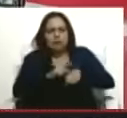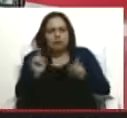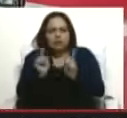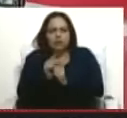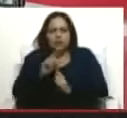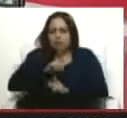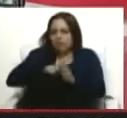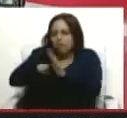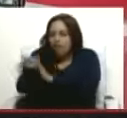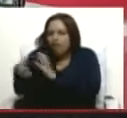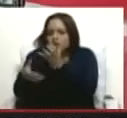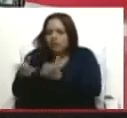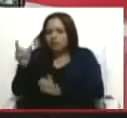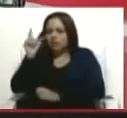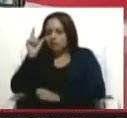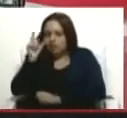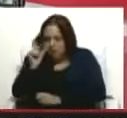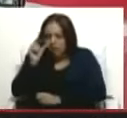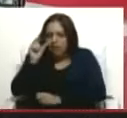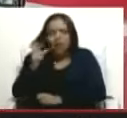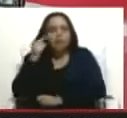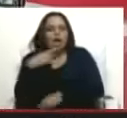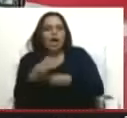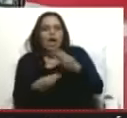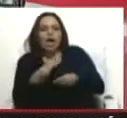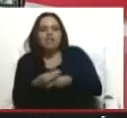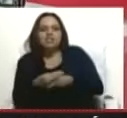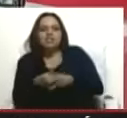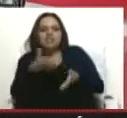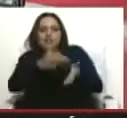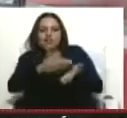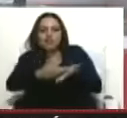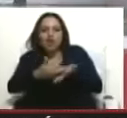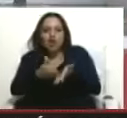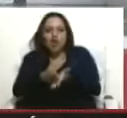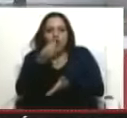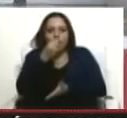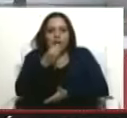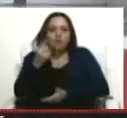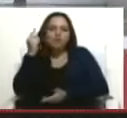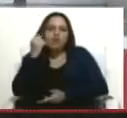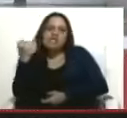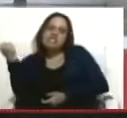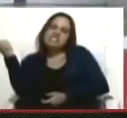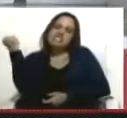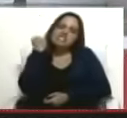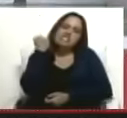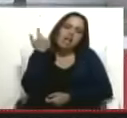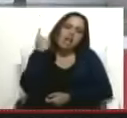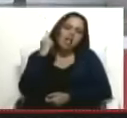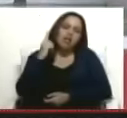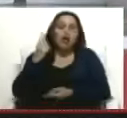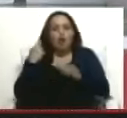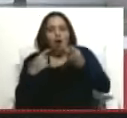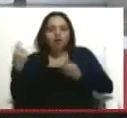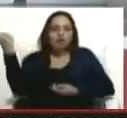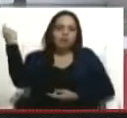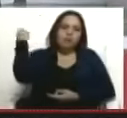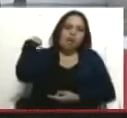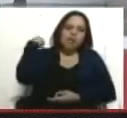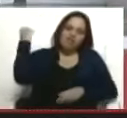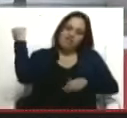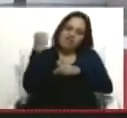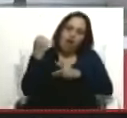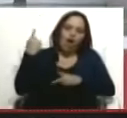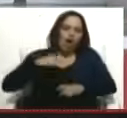donde ella estaba preparando una comida, ella lo apuñaleó en la yugular, un puñal en la espalda, otro puñal en el brazo,